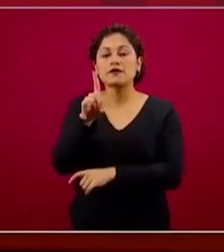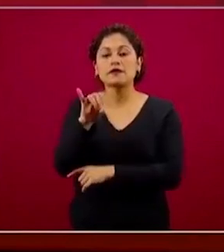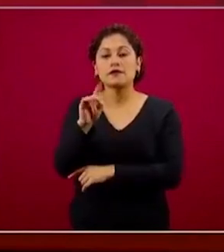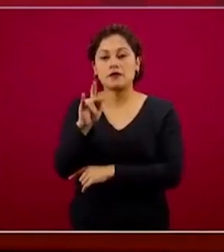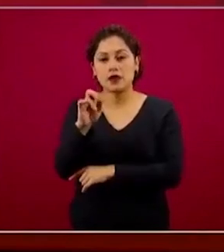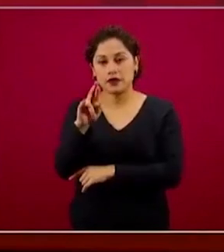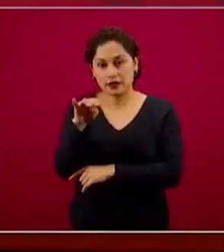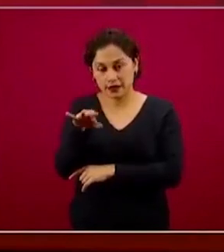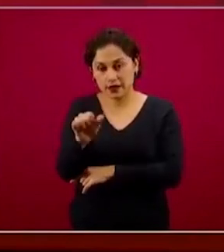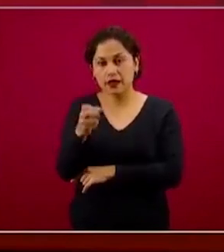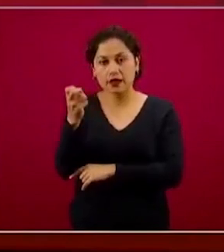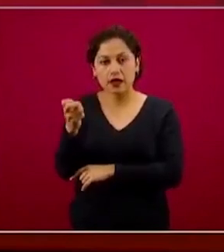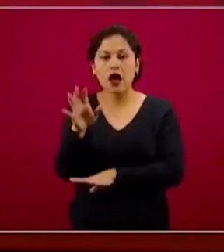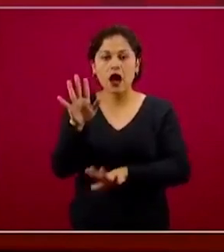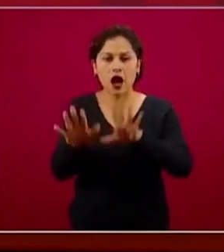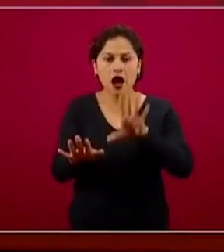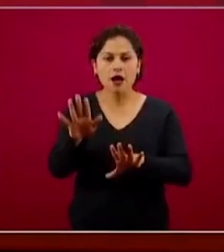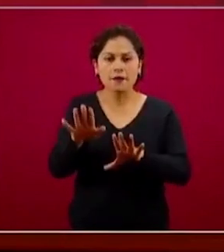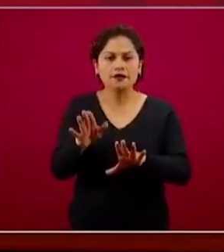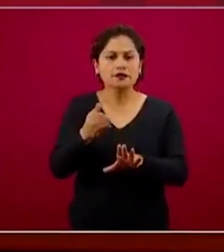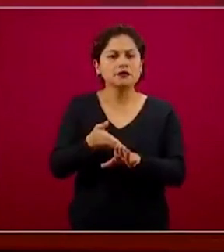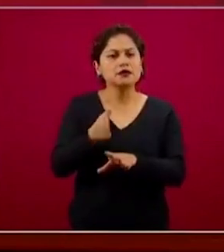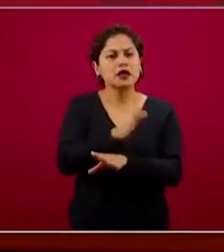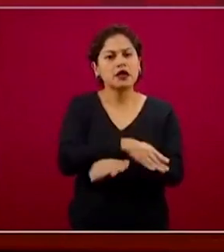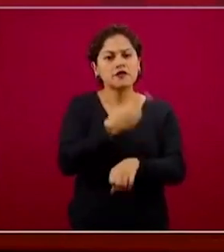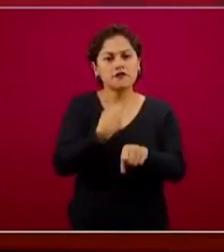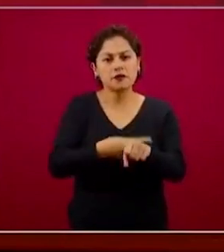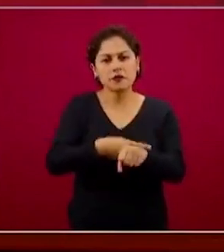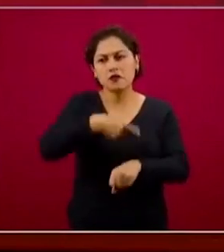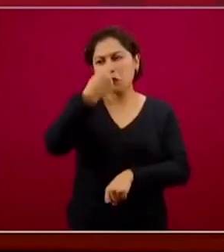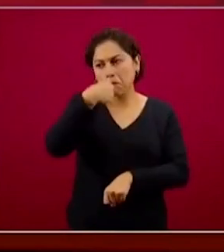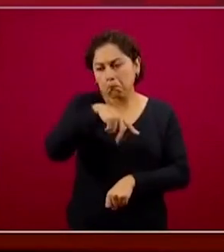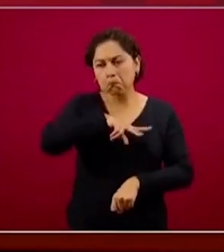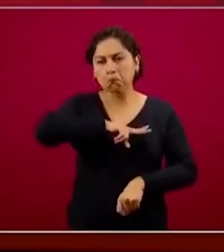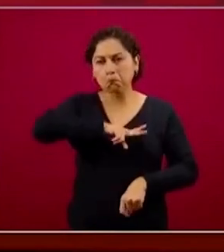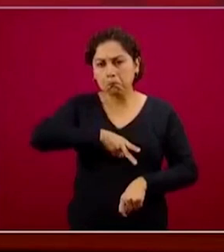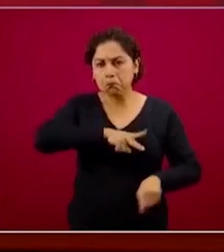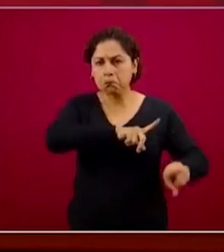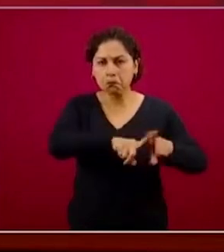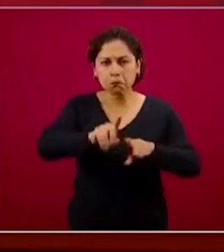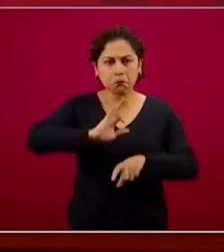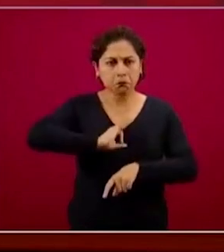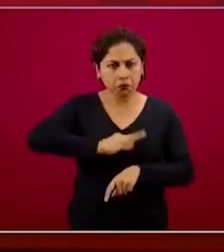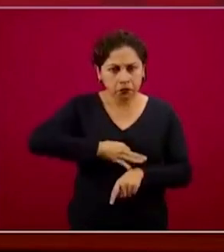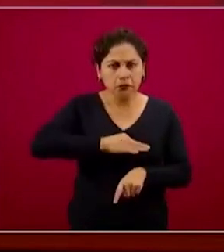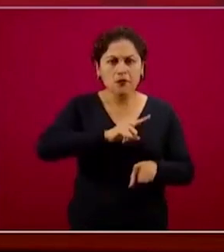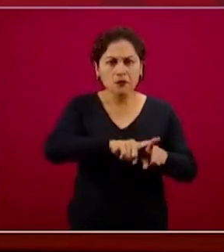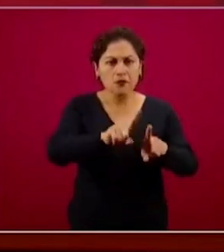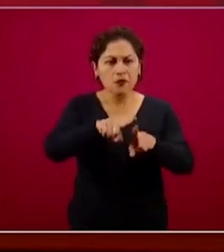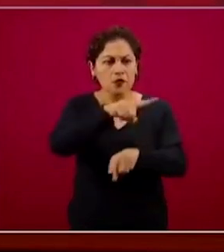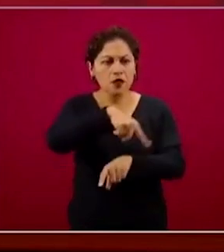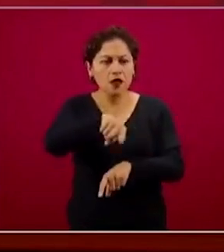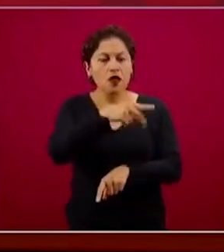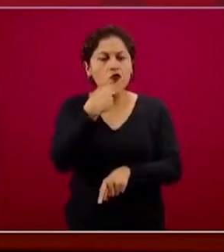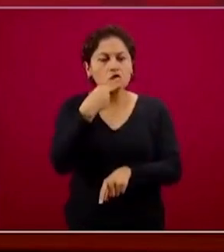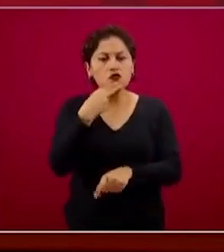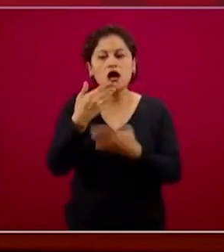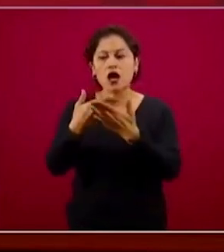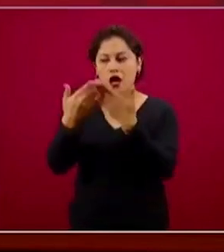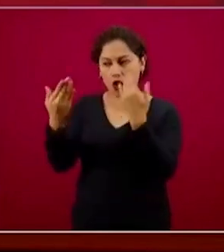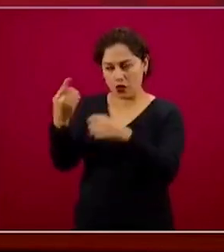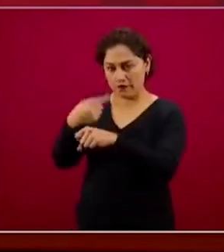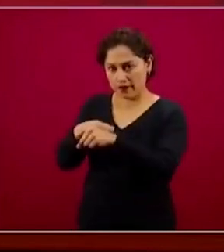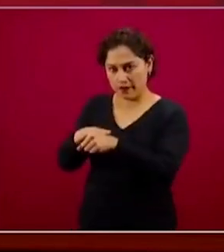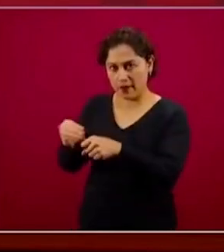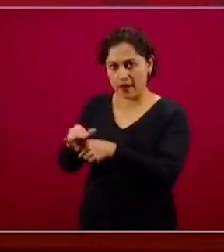situaciones virales, infecciosas de otro tipo. Y esto ayuda a que se prevengan las complicaciones posteriores, sino